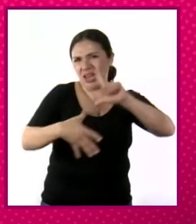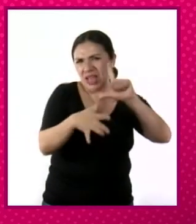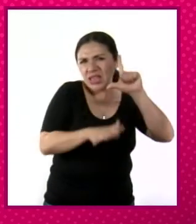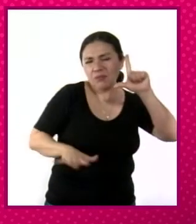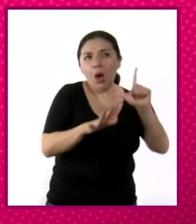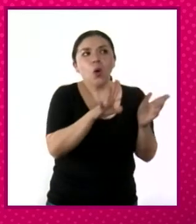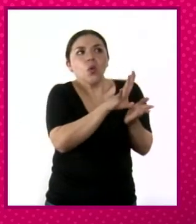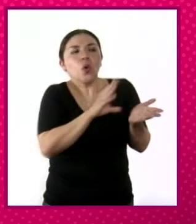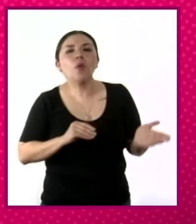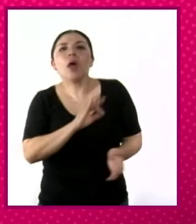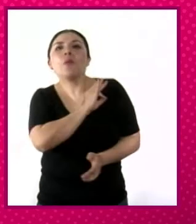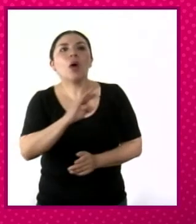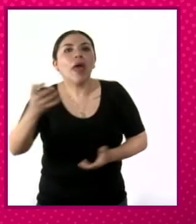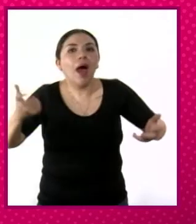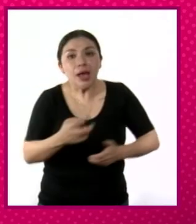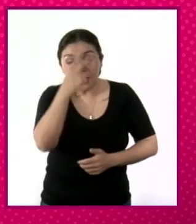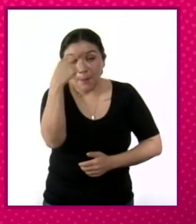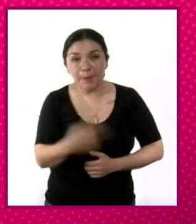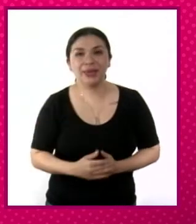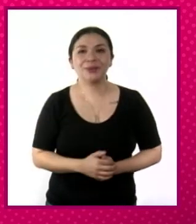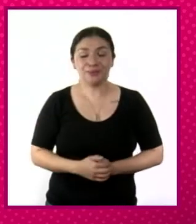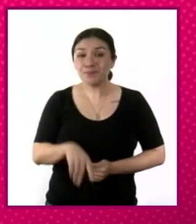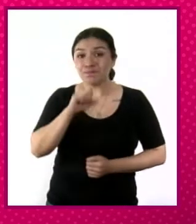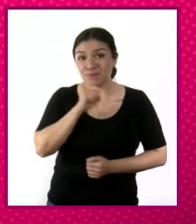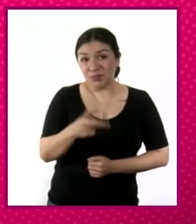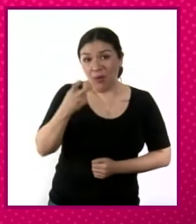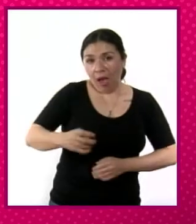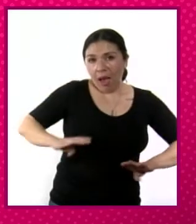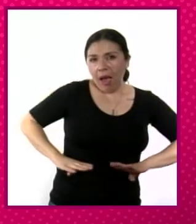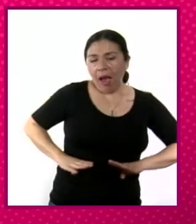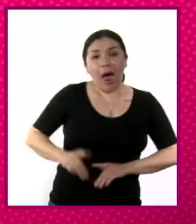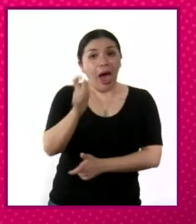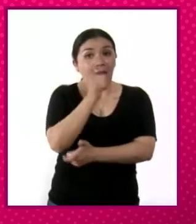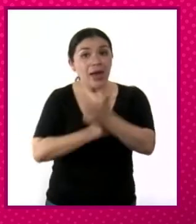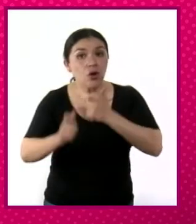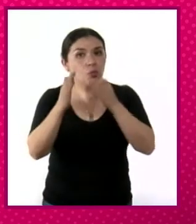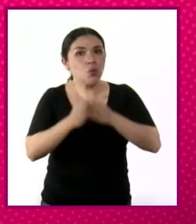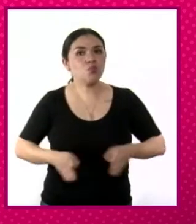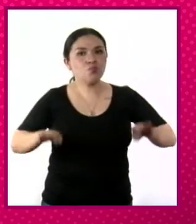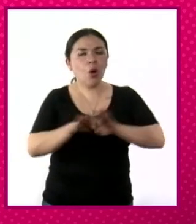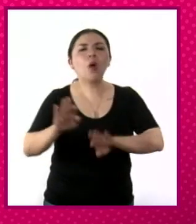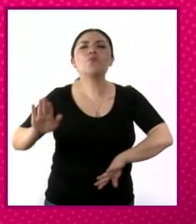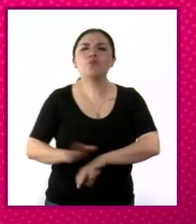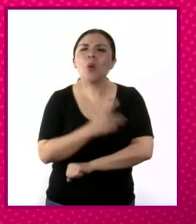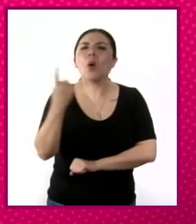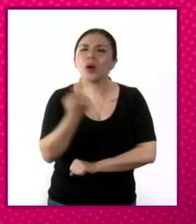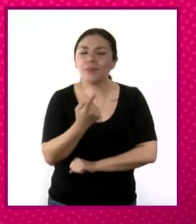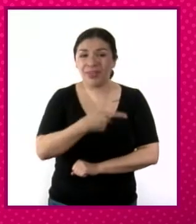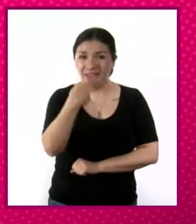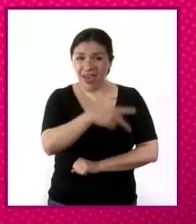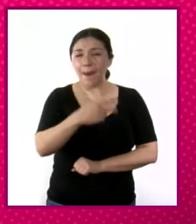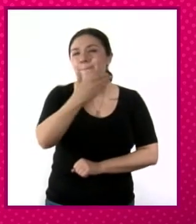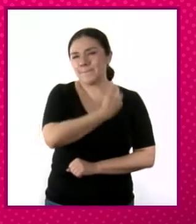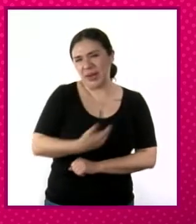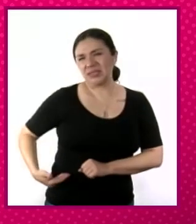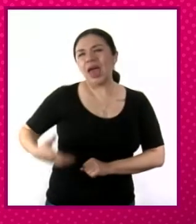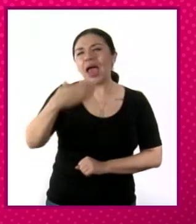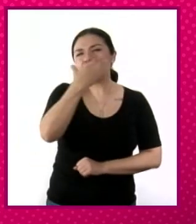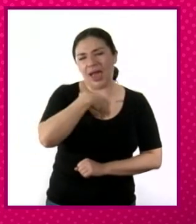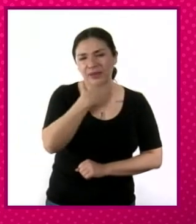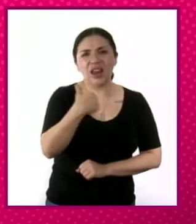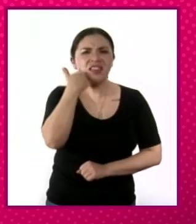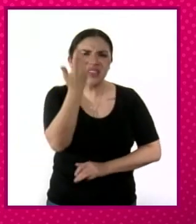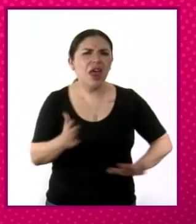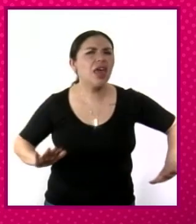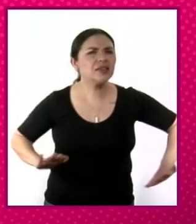México sí lo pudo hacer. También es un referente de carácter económico en la medida que el cardenismo pretende